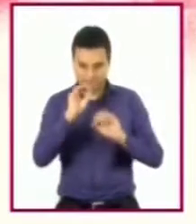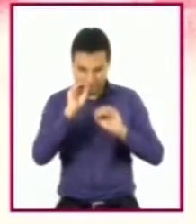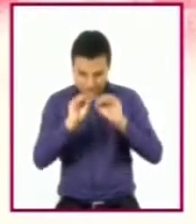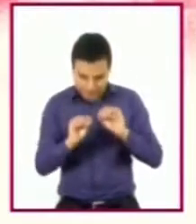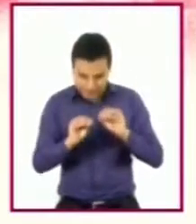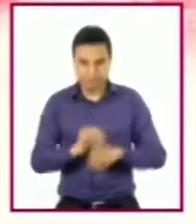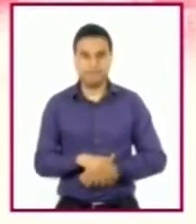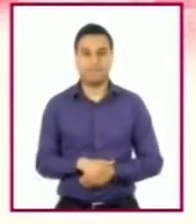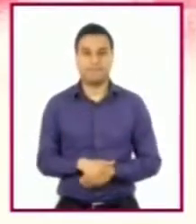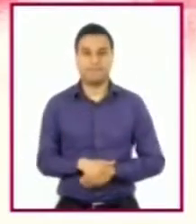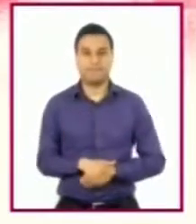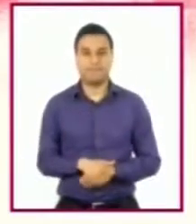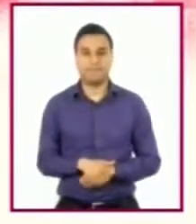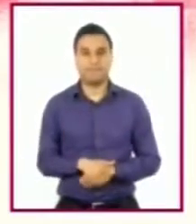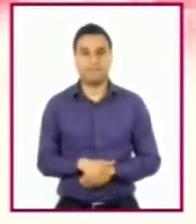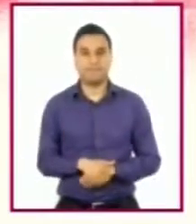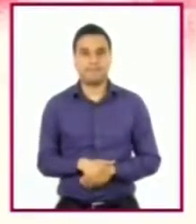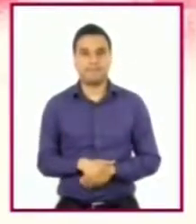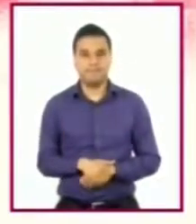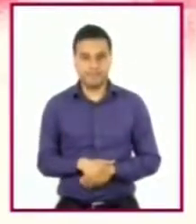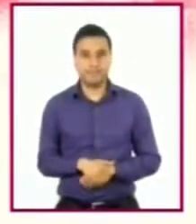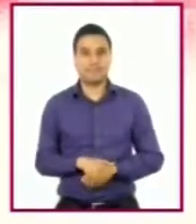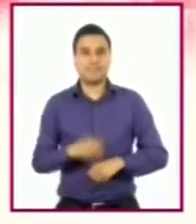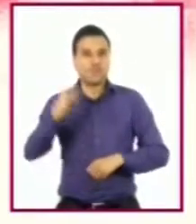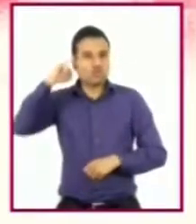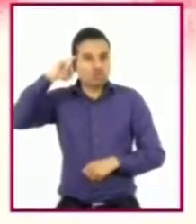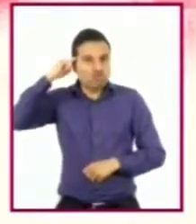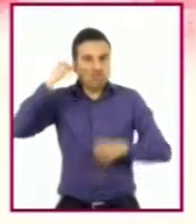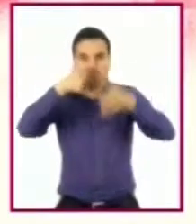Hacer figuras de barro o plastilina.